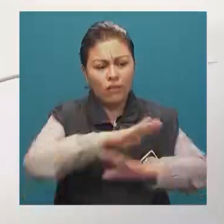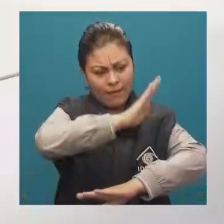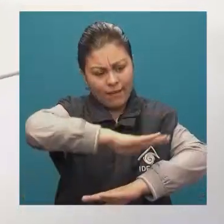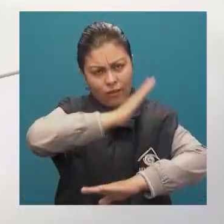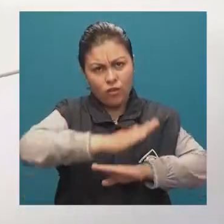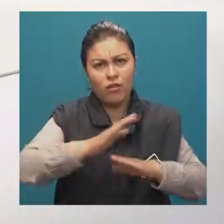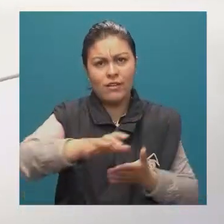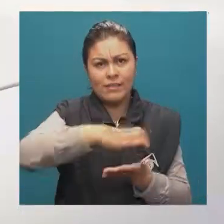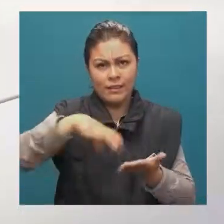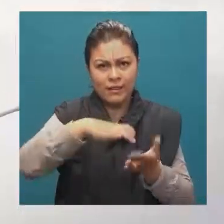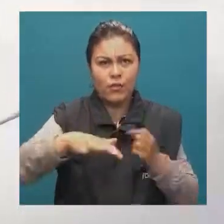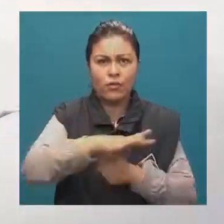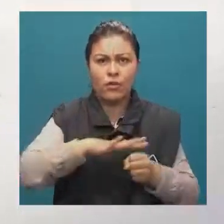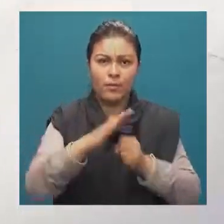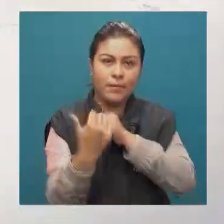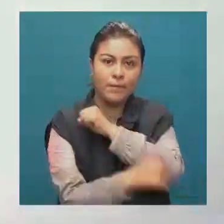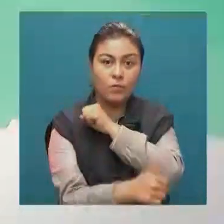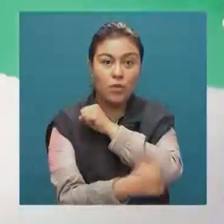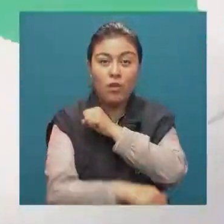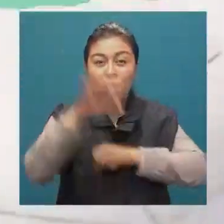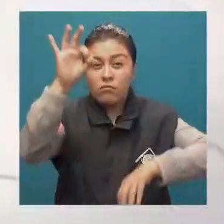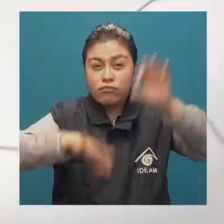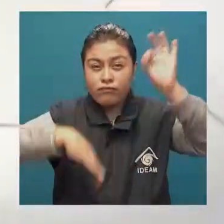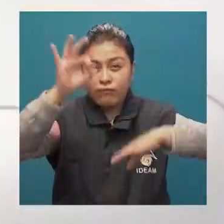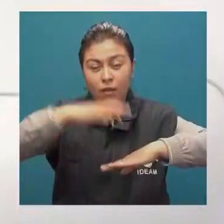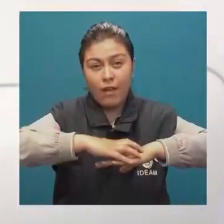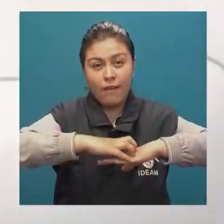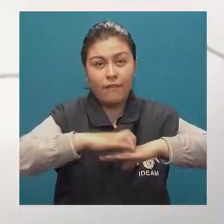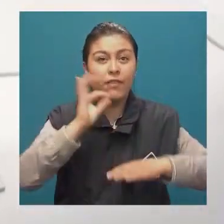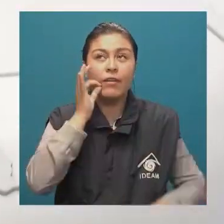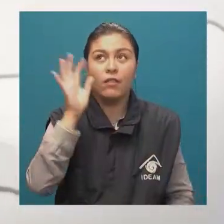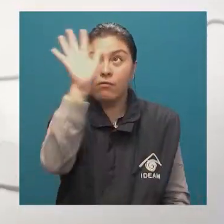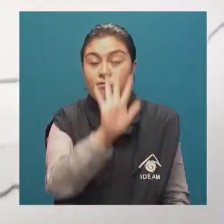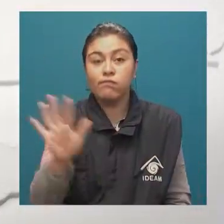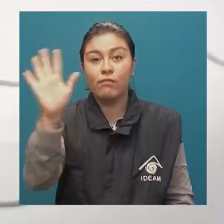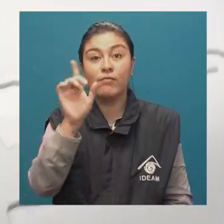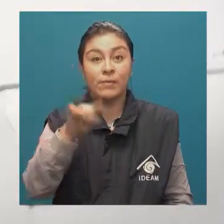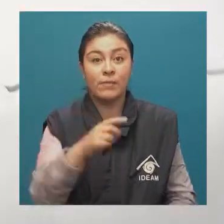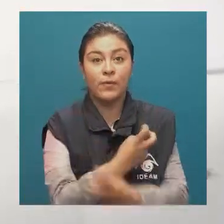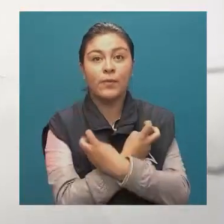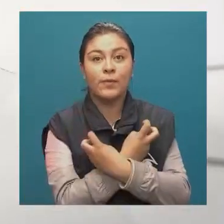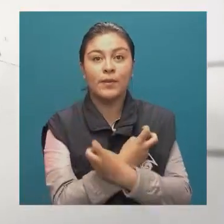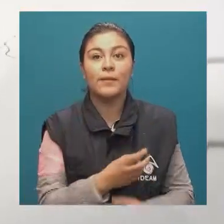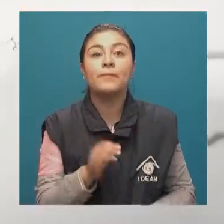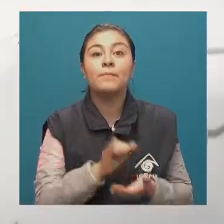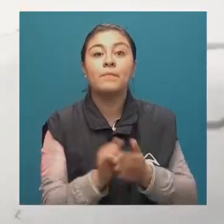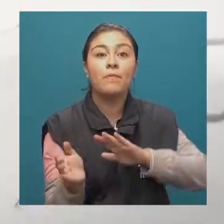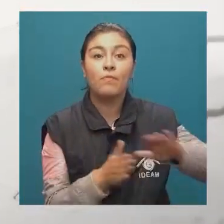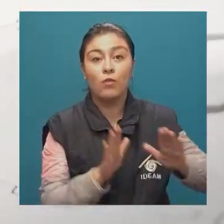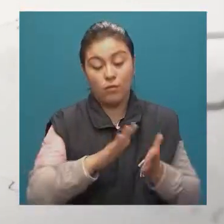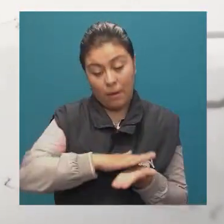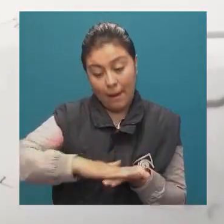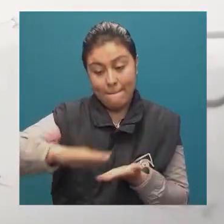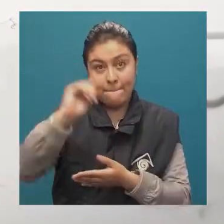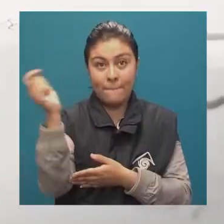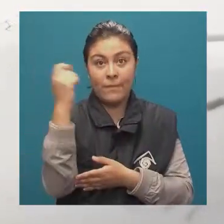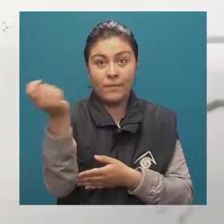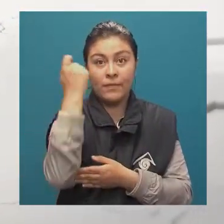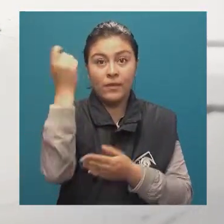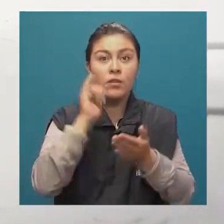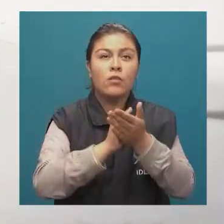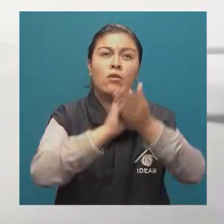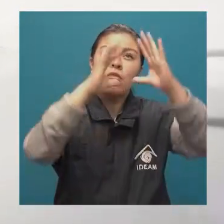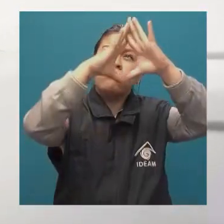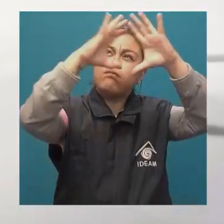Cafetero y el Huila. Por los llanos orientales se abrirá el cielo por la tarde y preveemos lluvias hacia el occidente de la región en el pie de